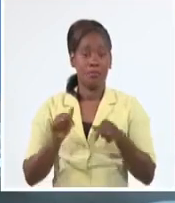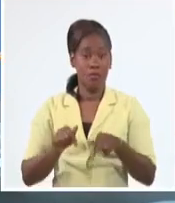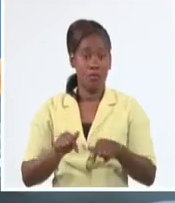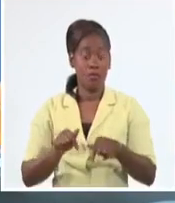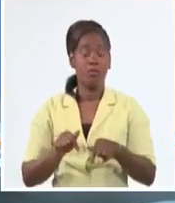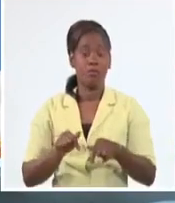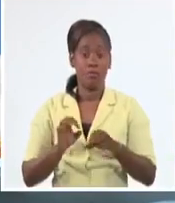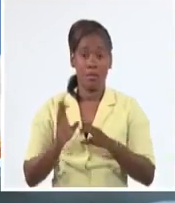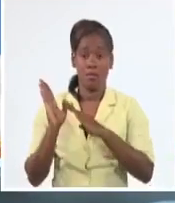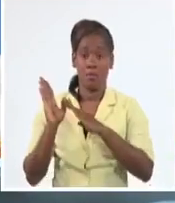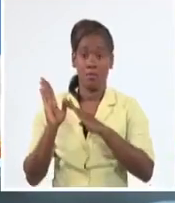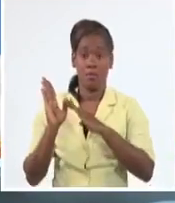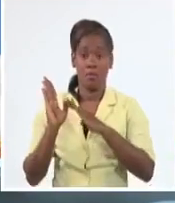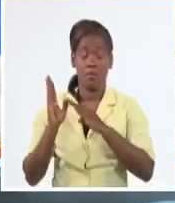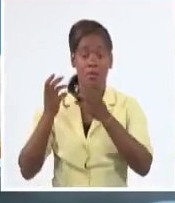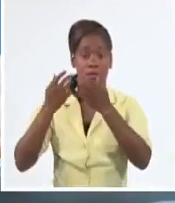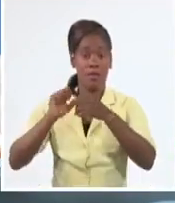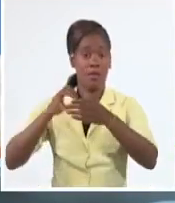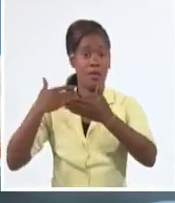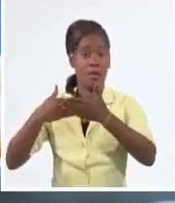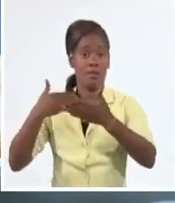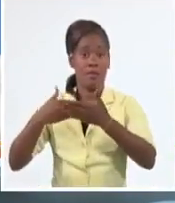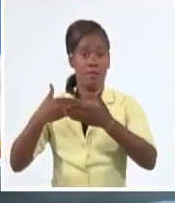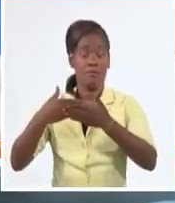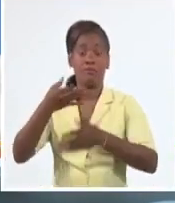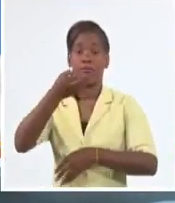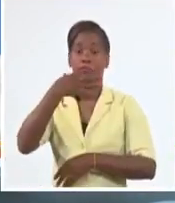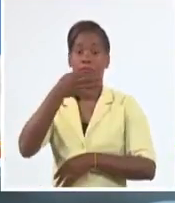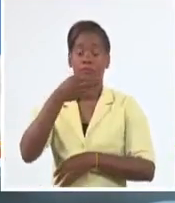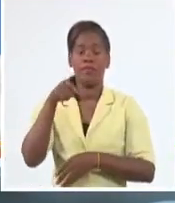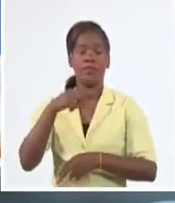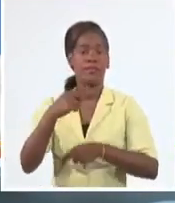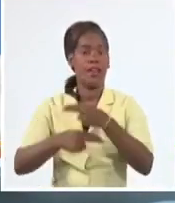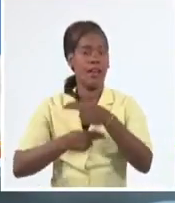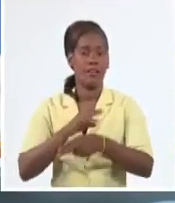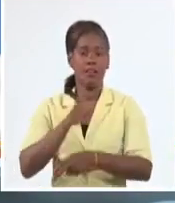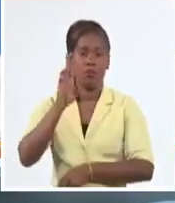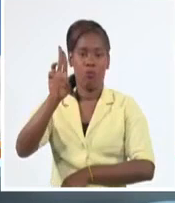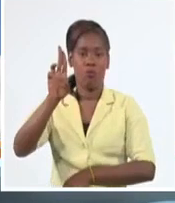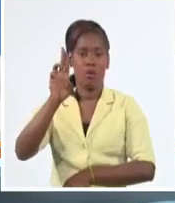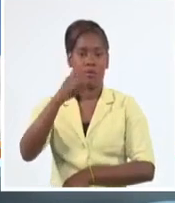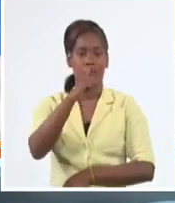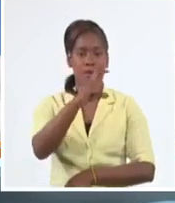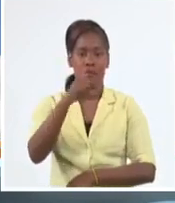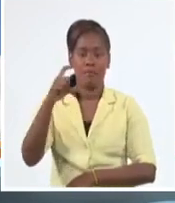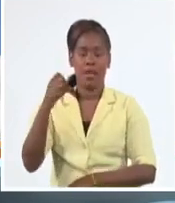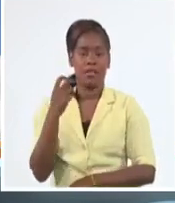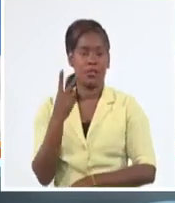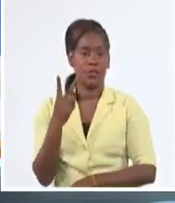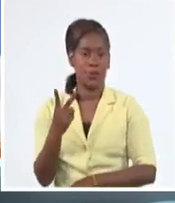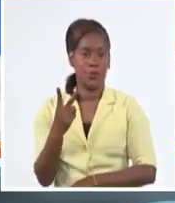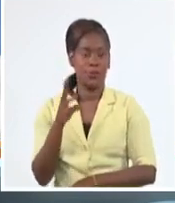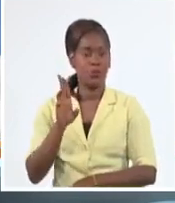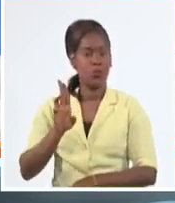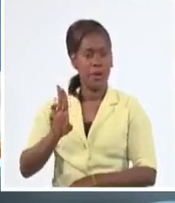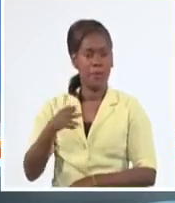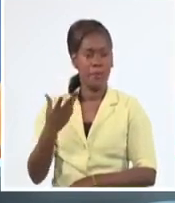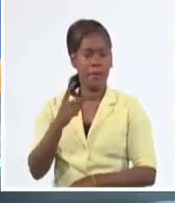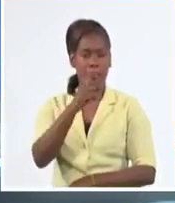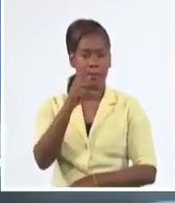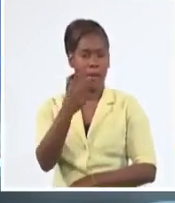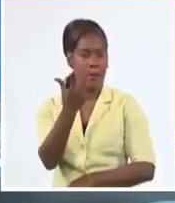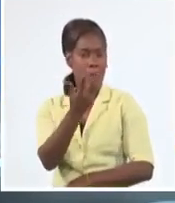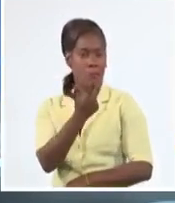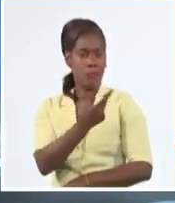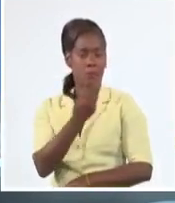SEMEA anuncia el autorizo de uso en emergencias de dos candidatos vacunales, Soberana 02 y